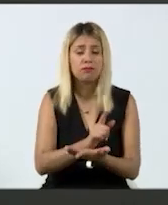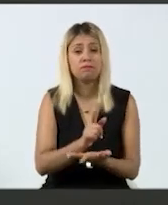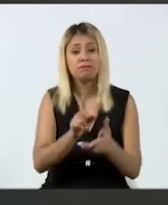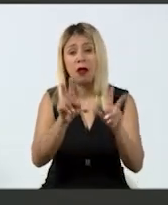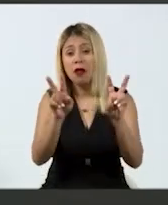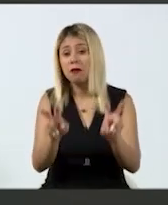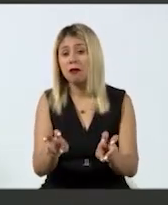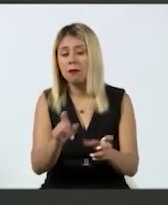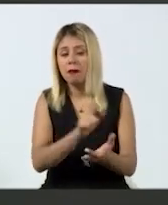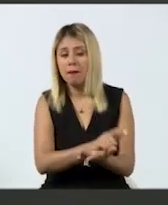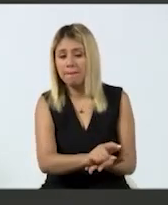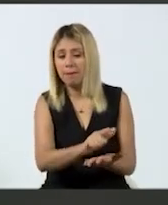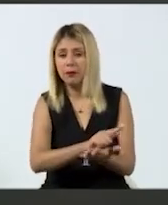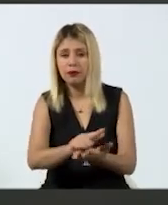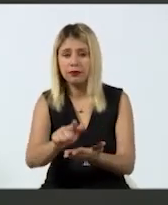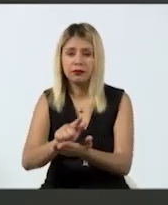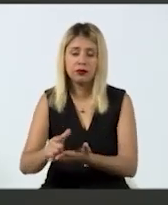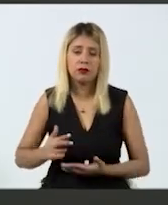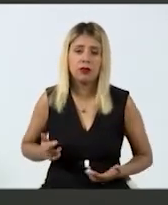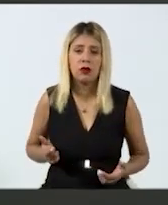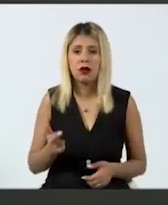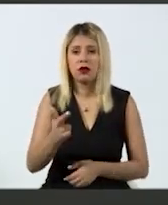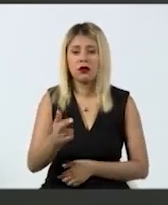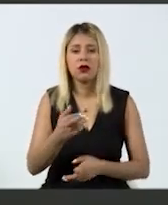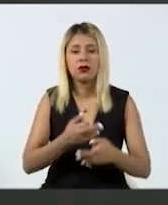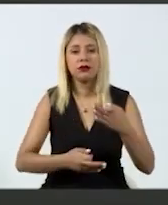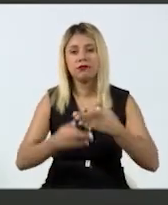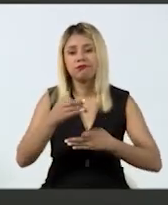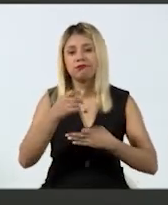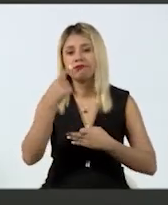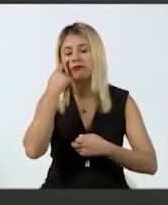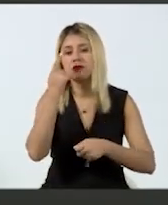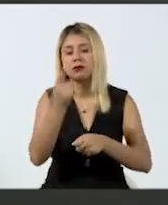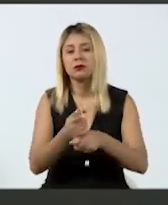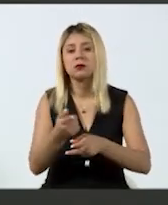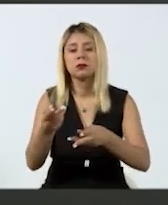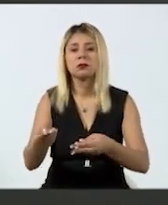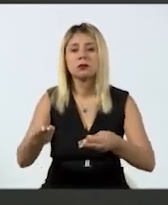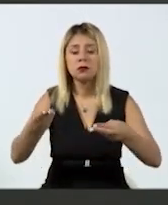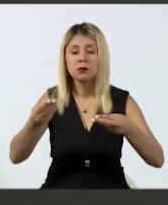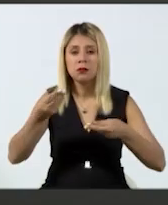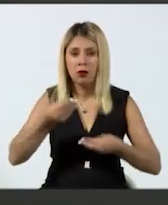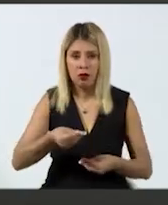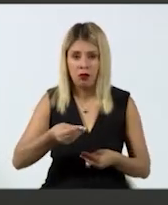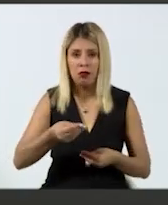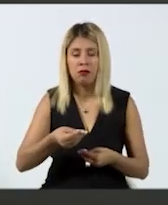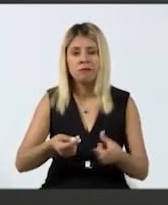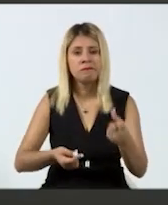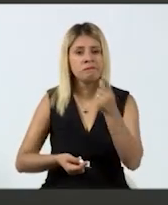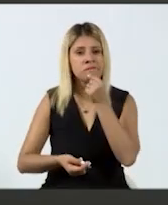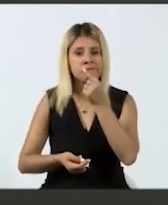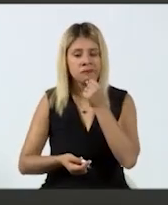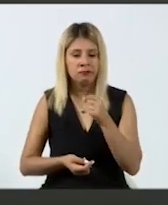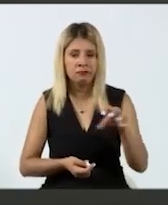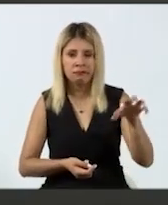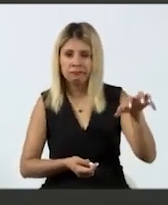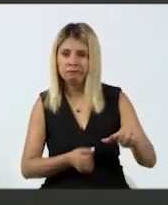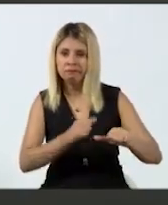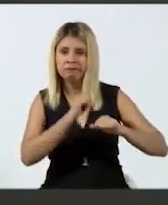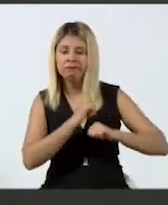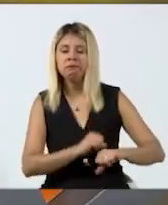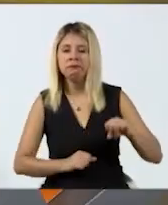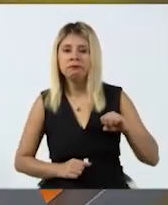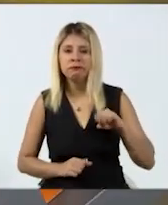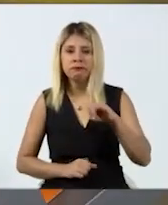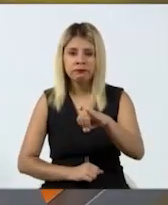desasolve de los ríos, de los cauces, y prácticamente también los oficiales de la unidad estatal corroboran